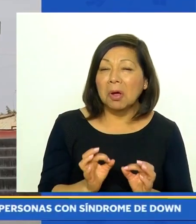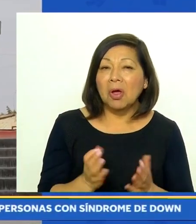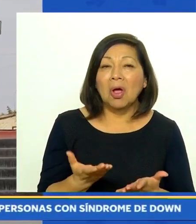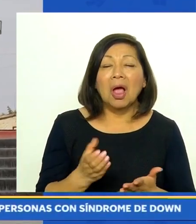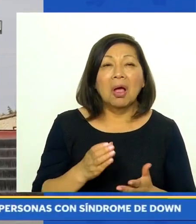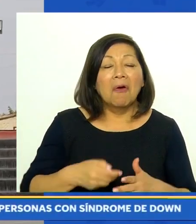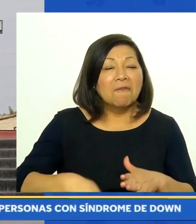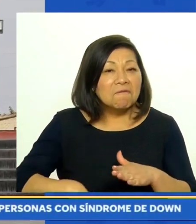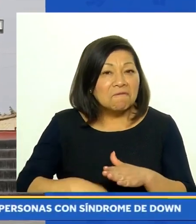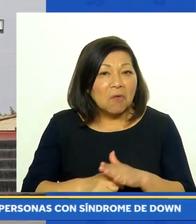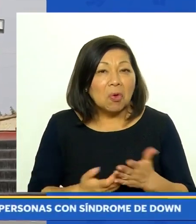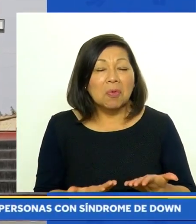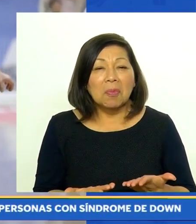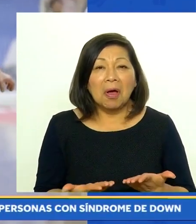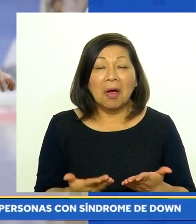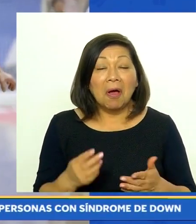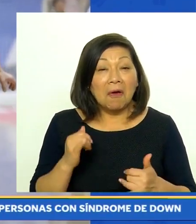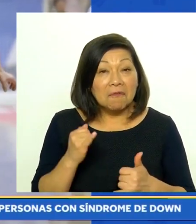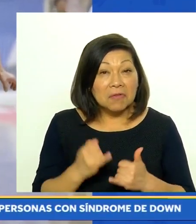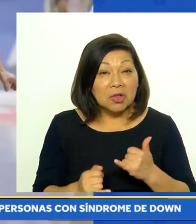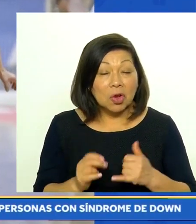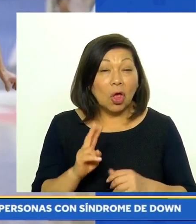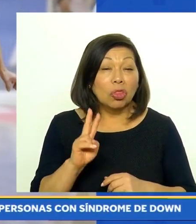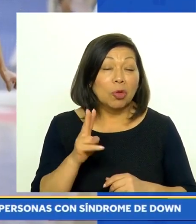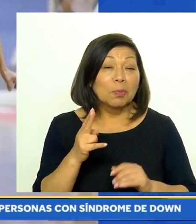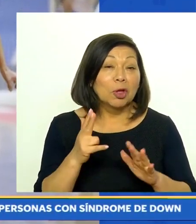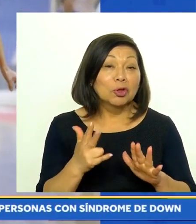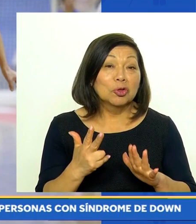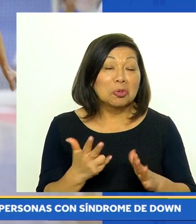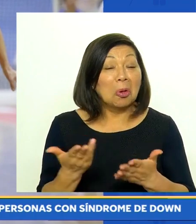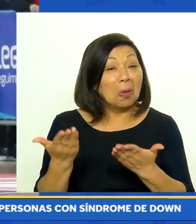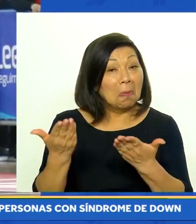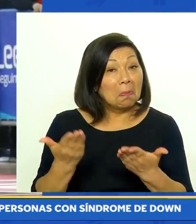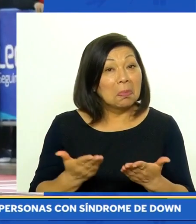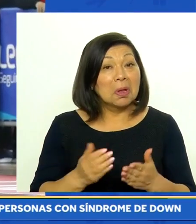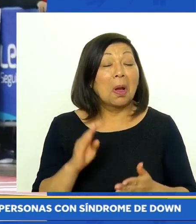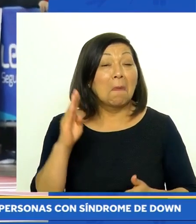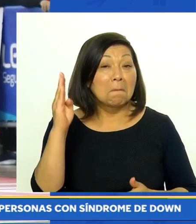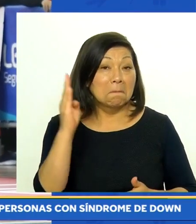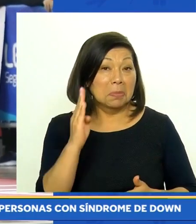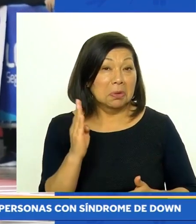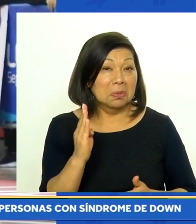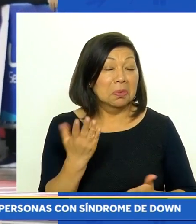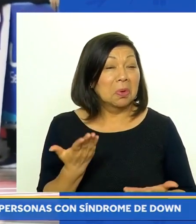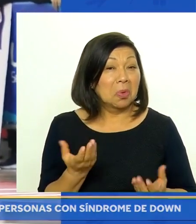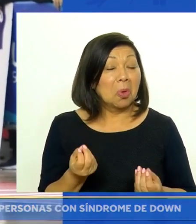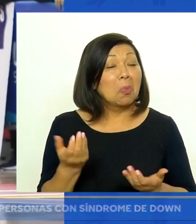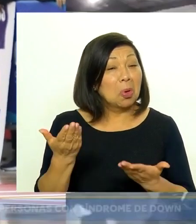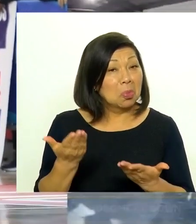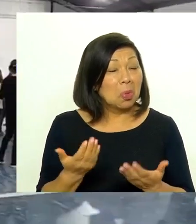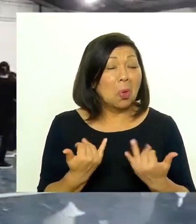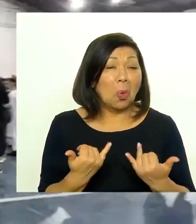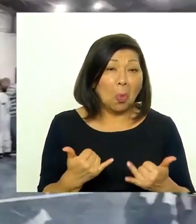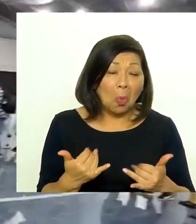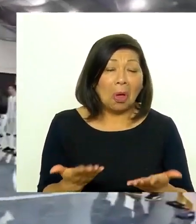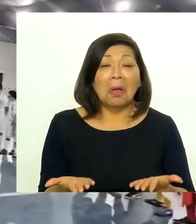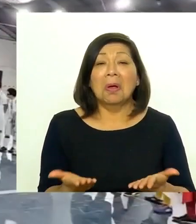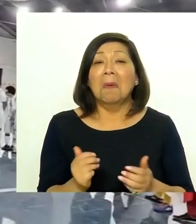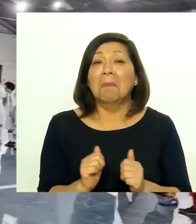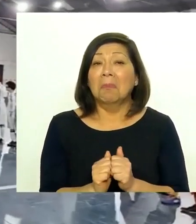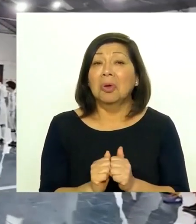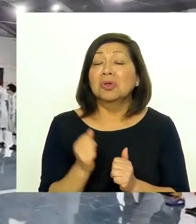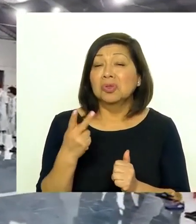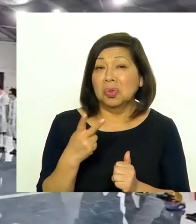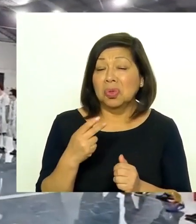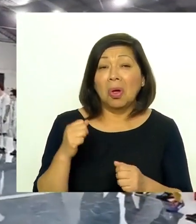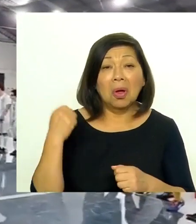con precisamente el taller de fútbol y hacia finales de 2018 recibimos la invitación de Brasil. Así como nos invitan